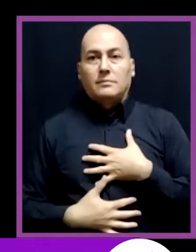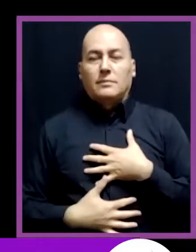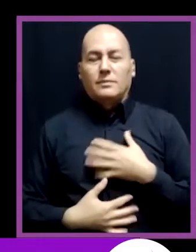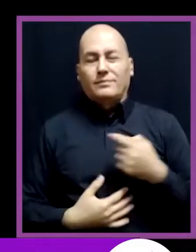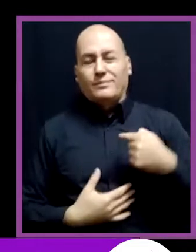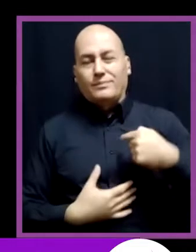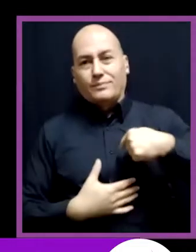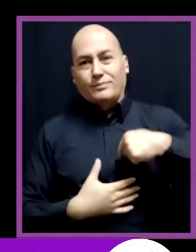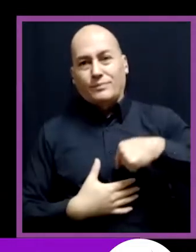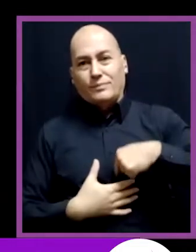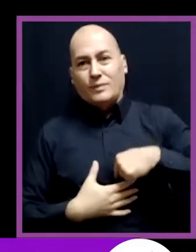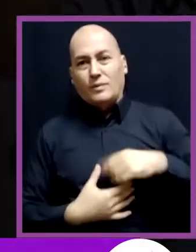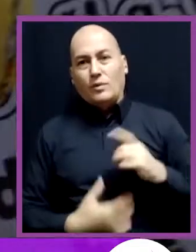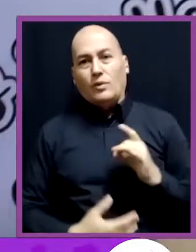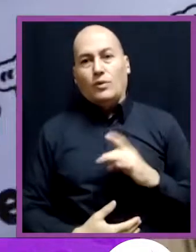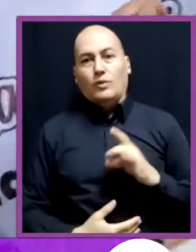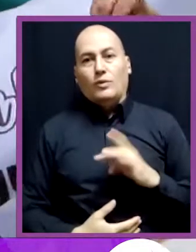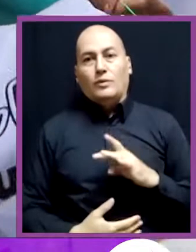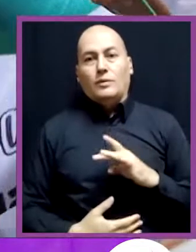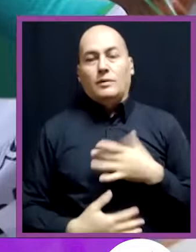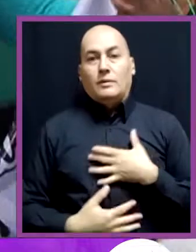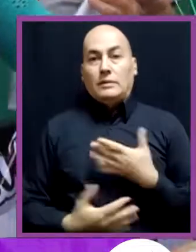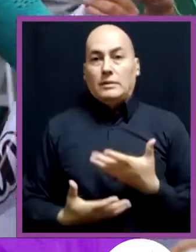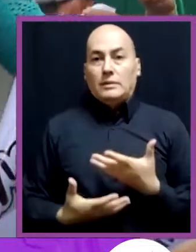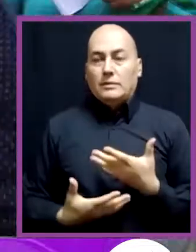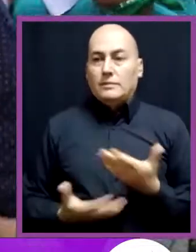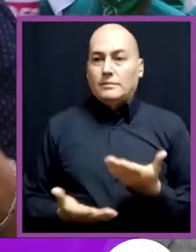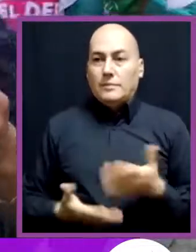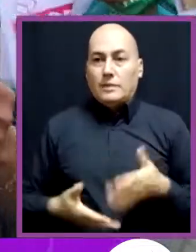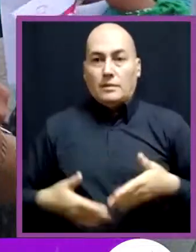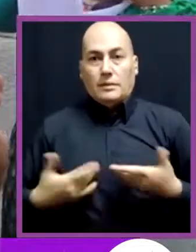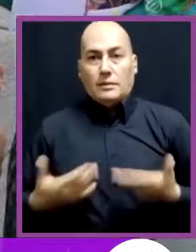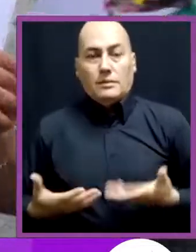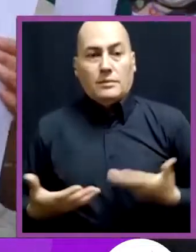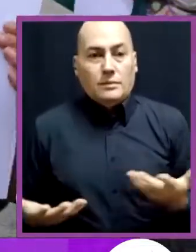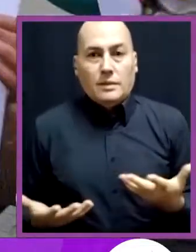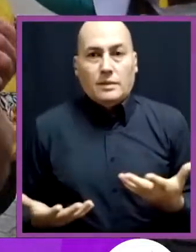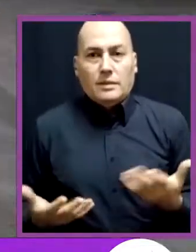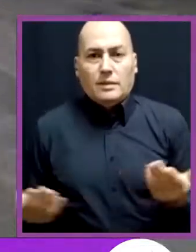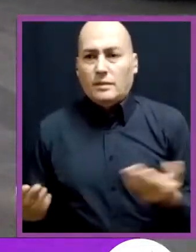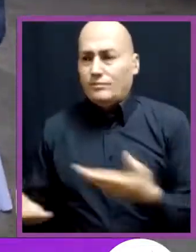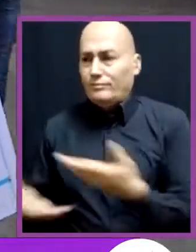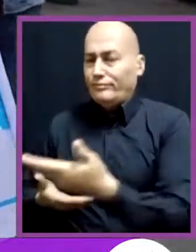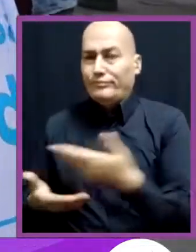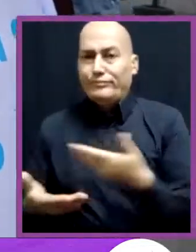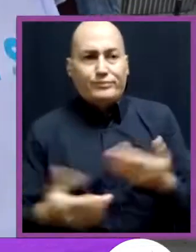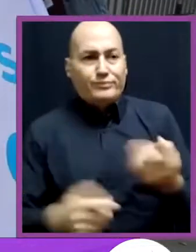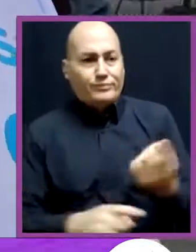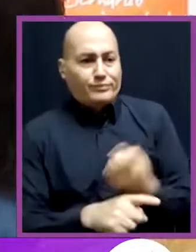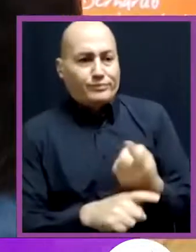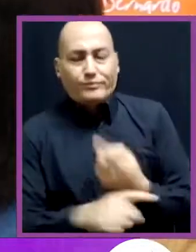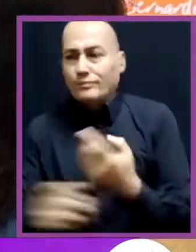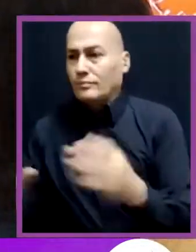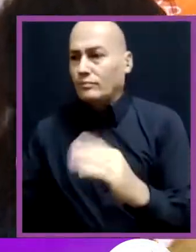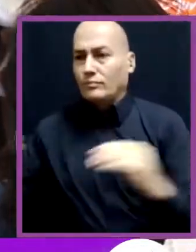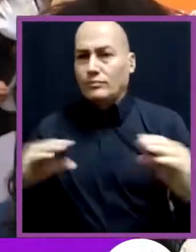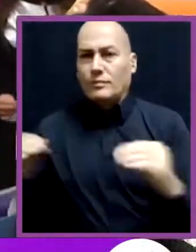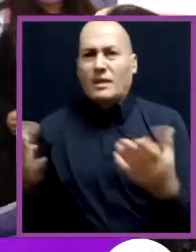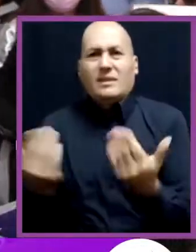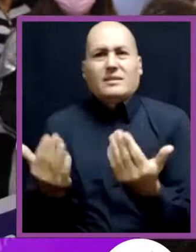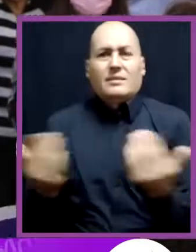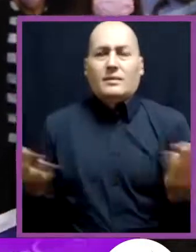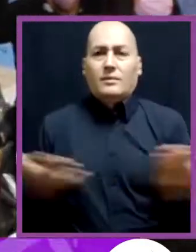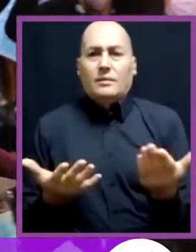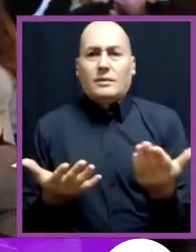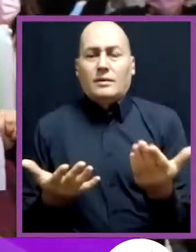dejaron una herida profunda. Este repudiable hecho nos dio la fuerza para instalar en el debate público de una vez por todas